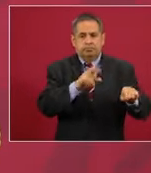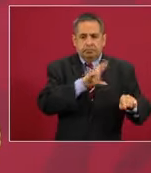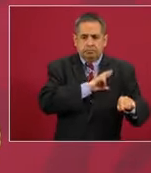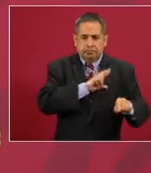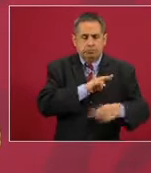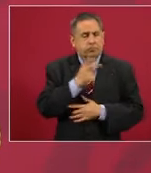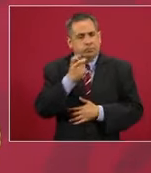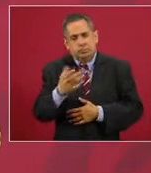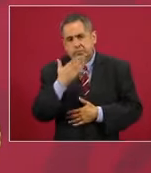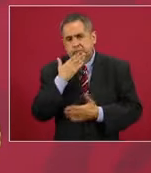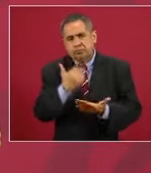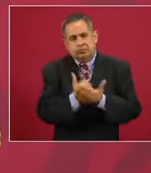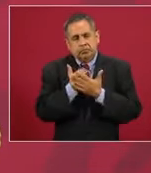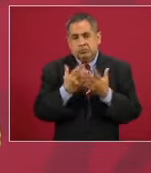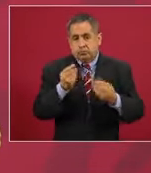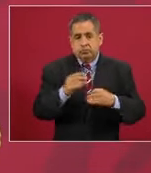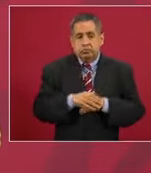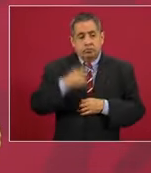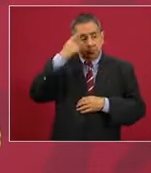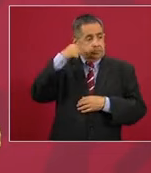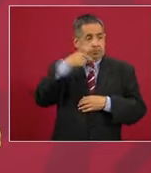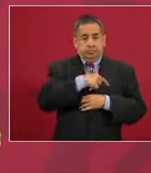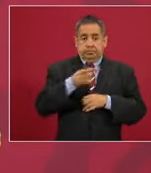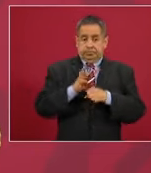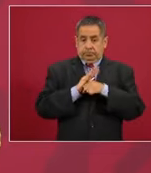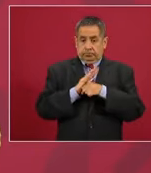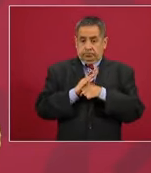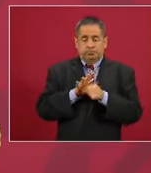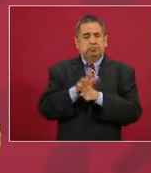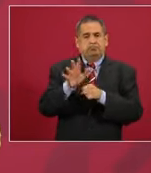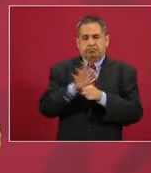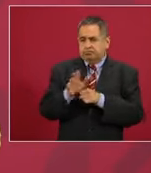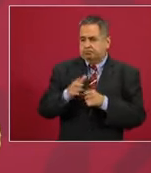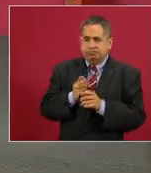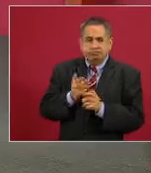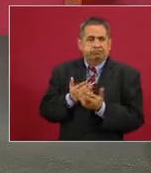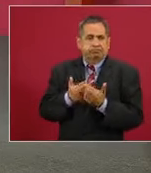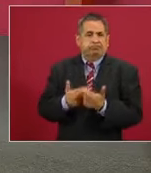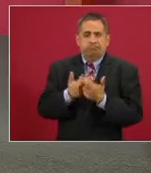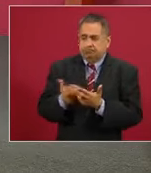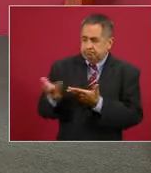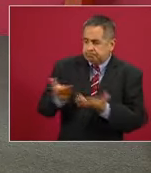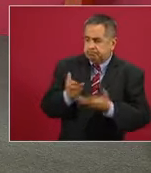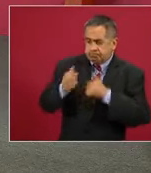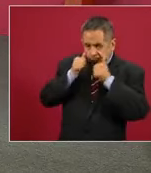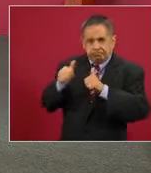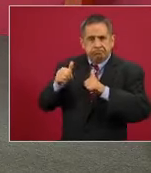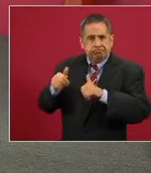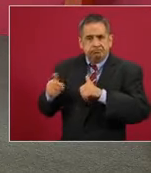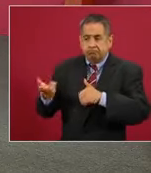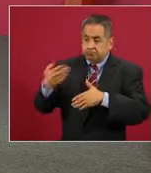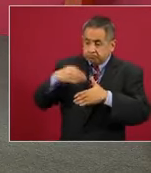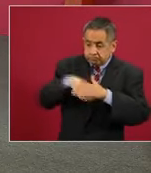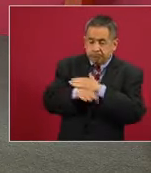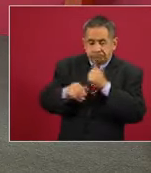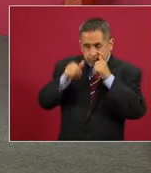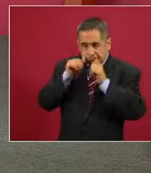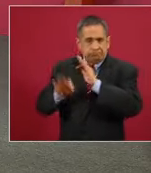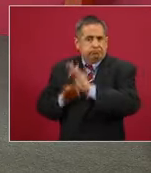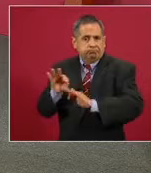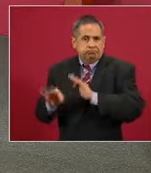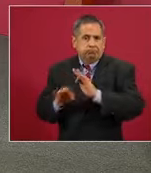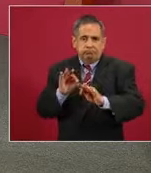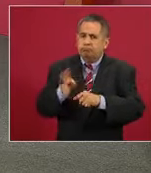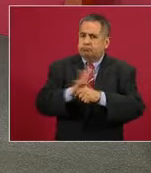a tener disponibilidad de camas destinadas para COVID